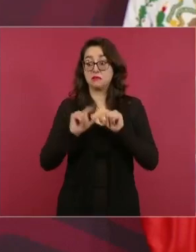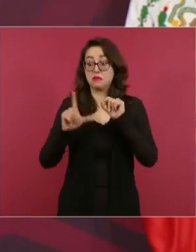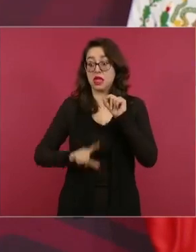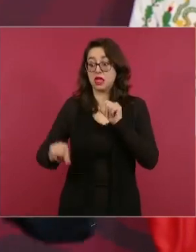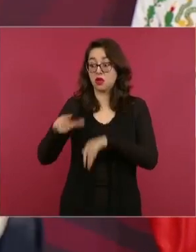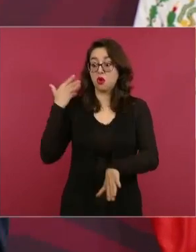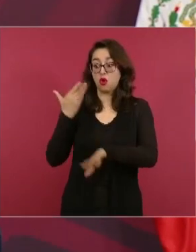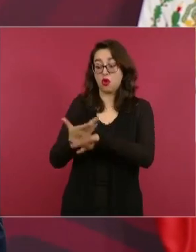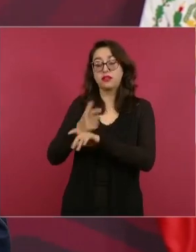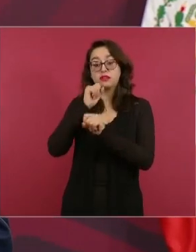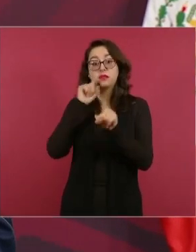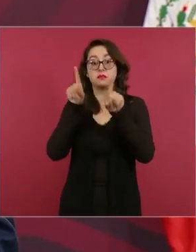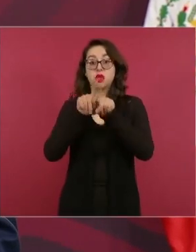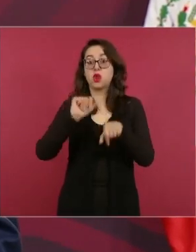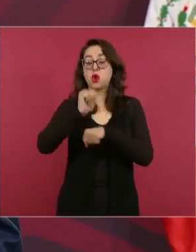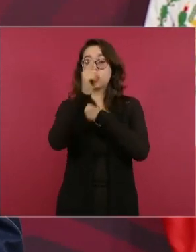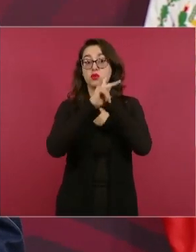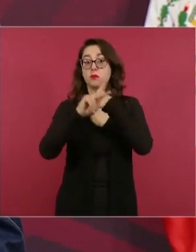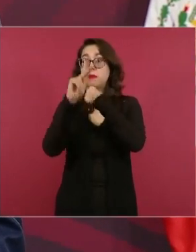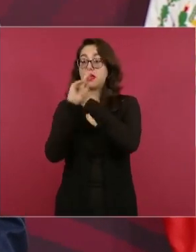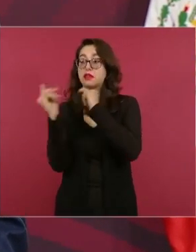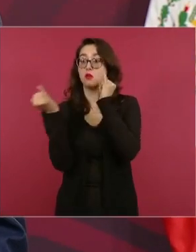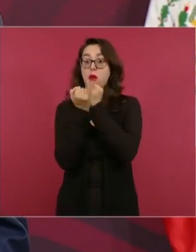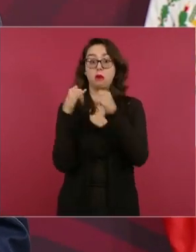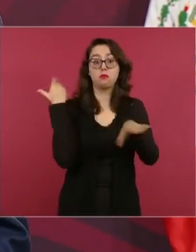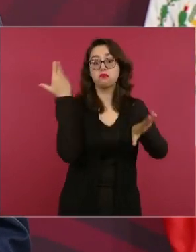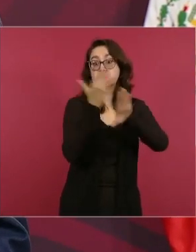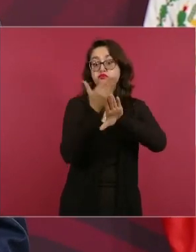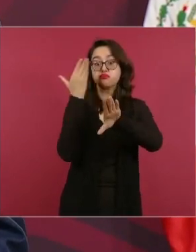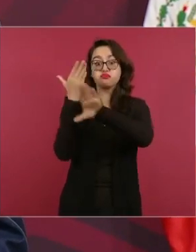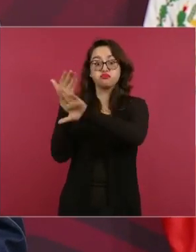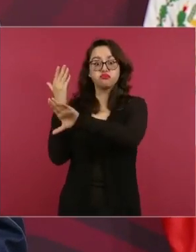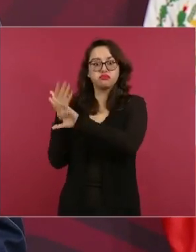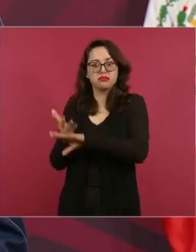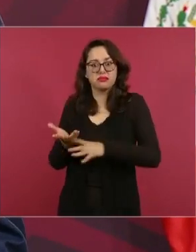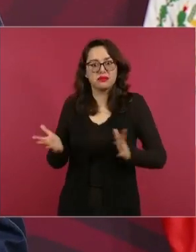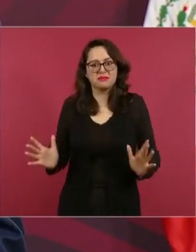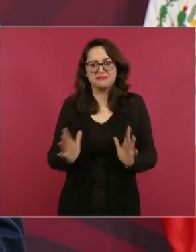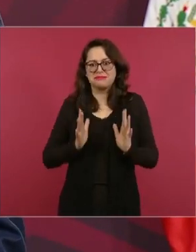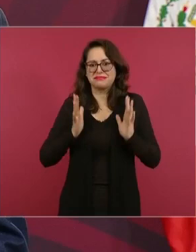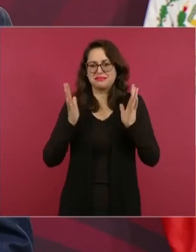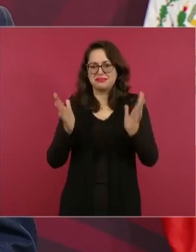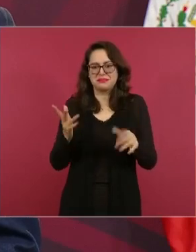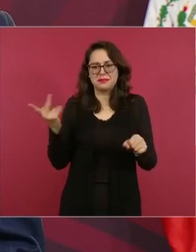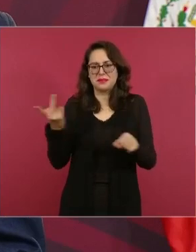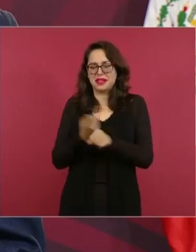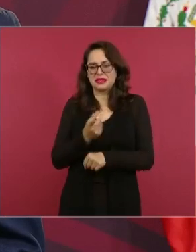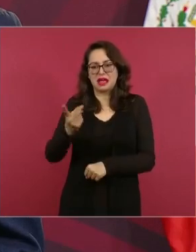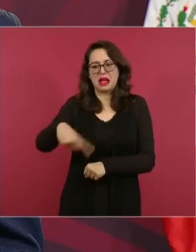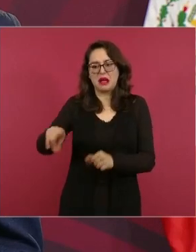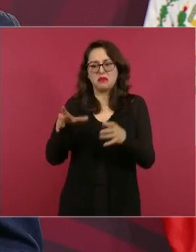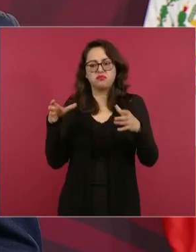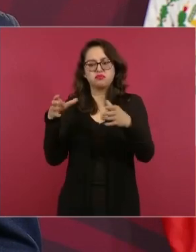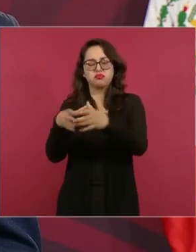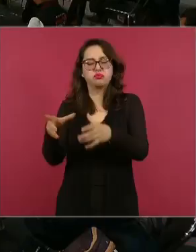a otros pueblos nada más por su sectarismo